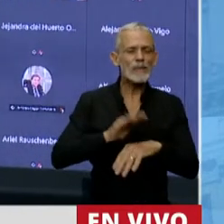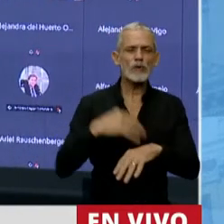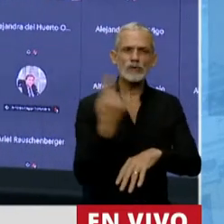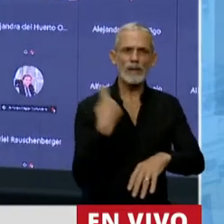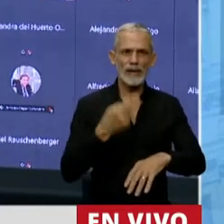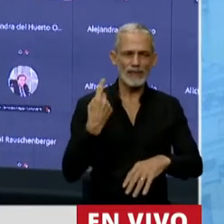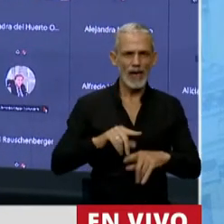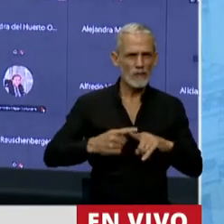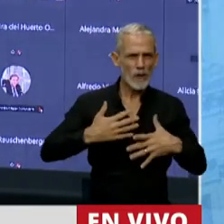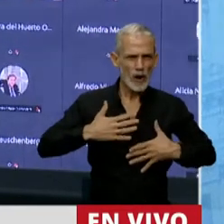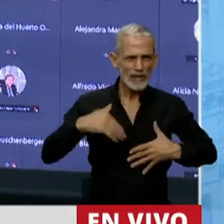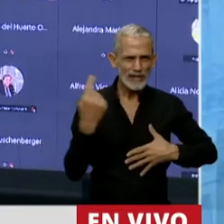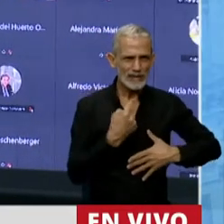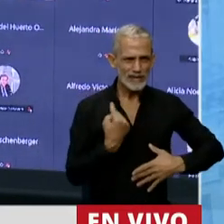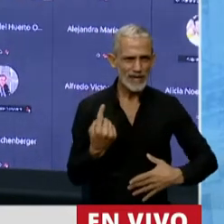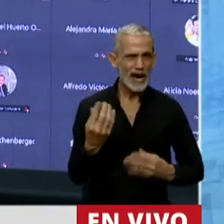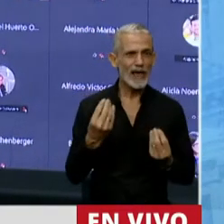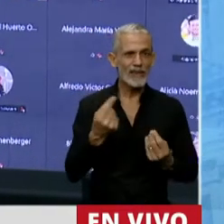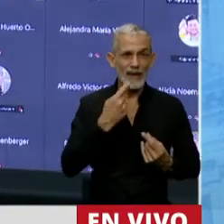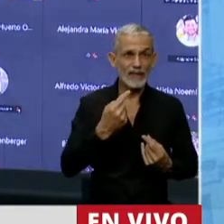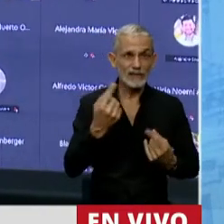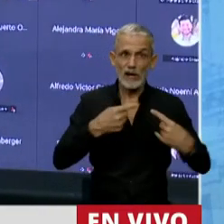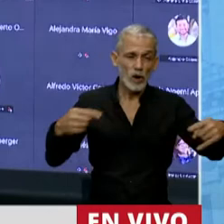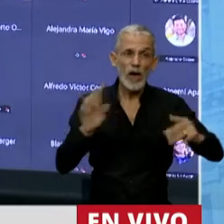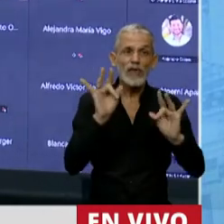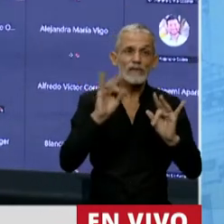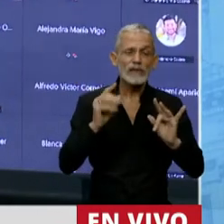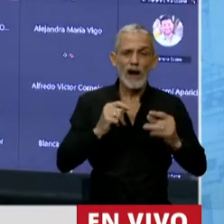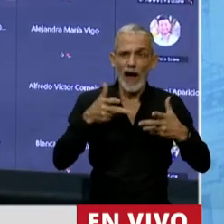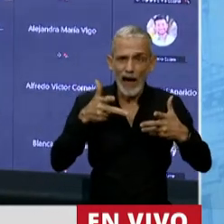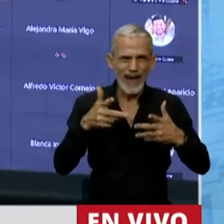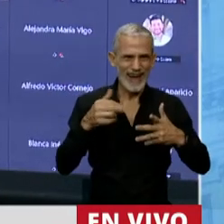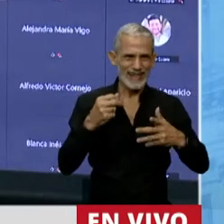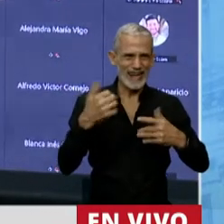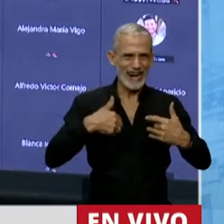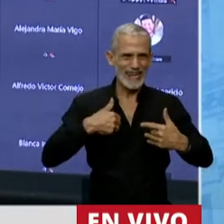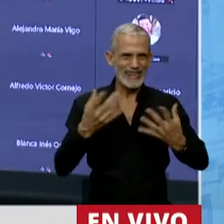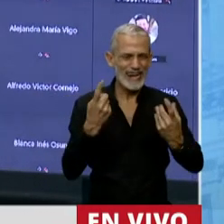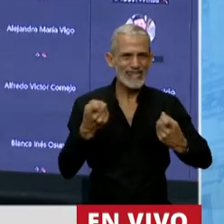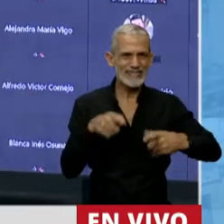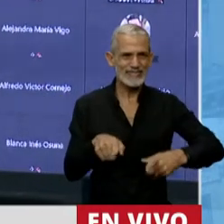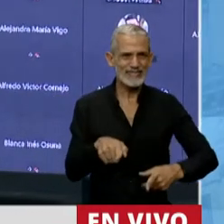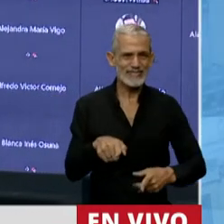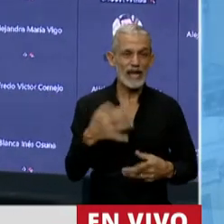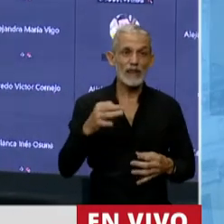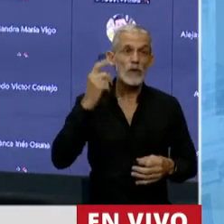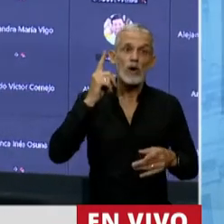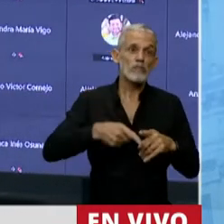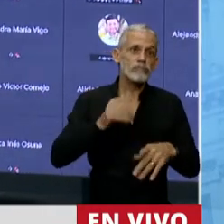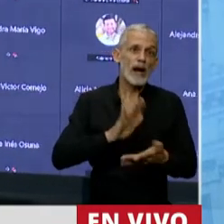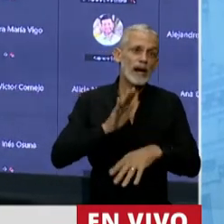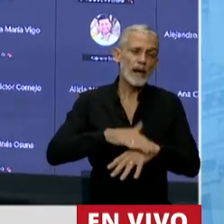política de decir las cosas difíciles que va a haber que hacer en la Argentina y a tomar la